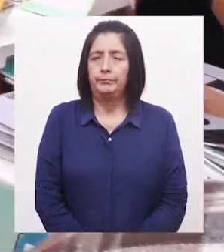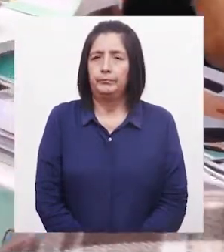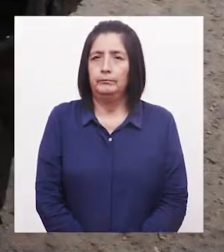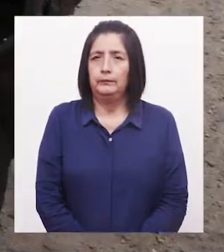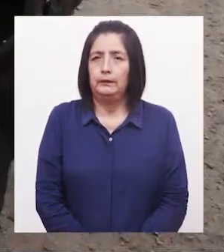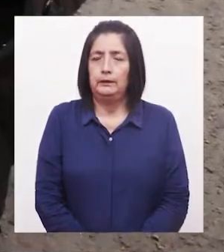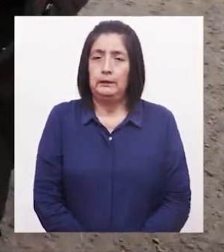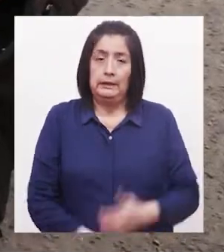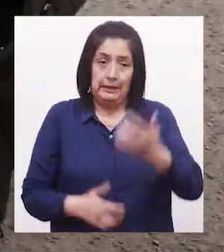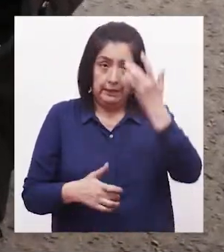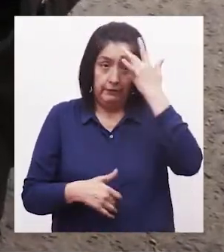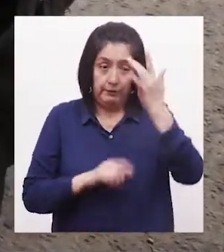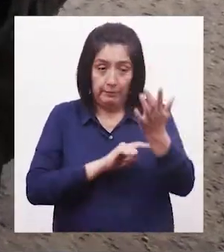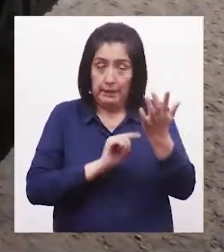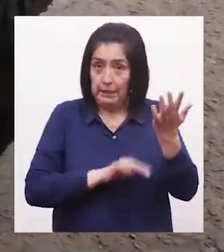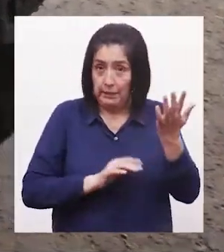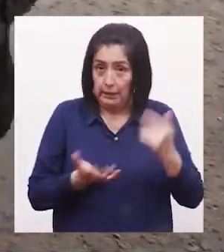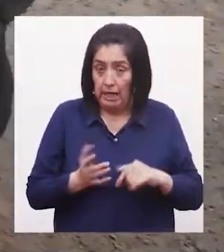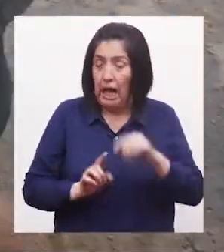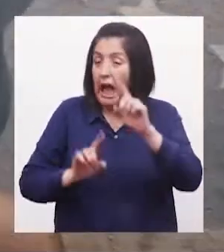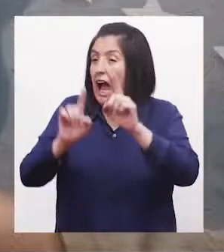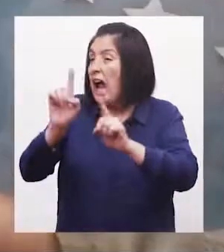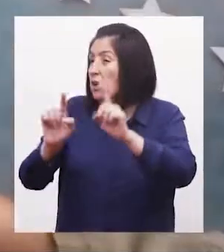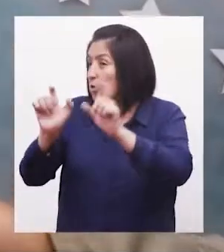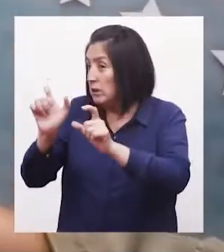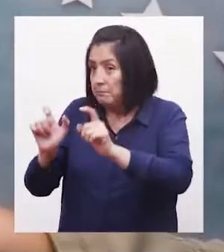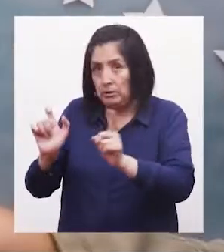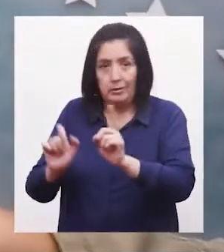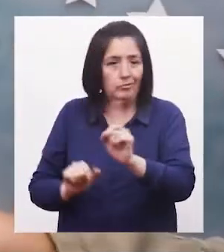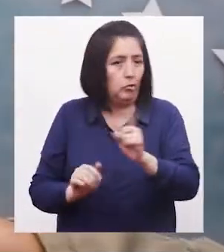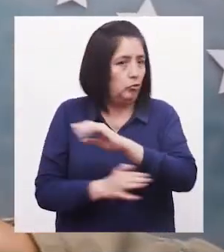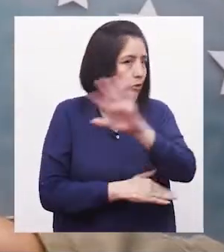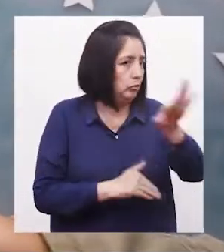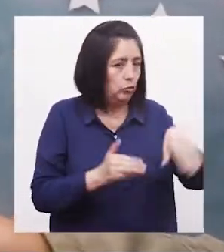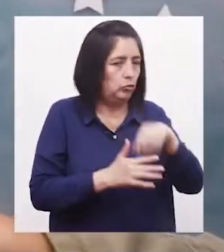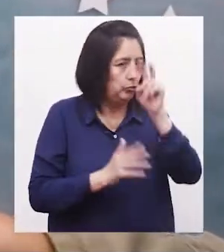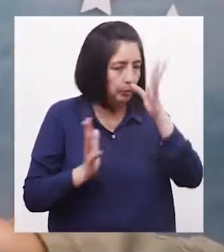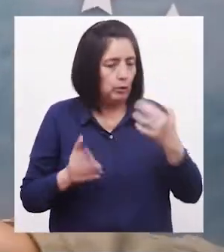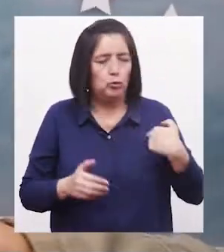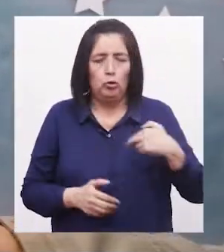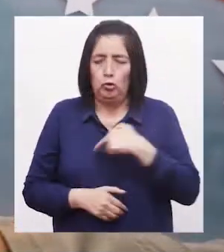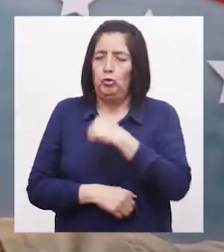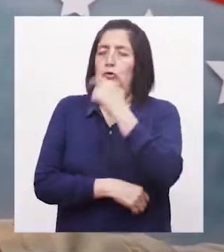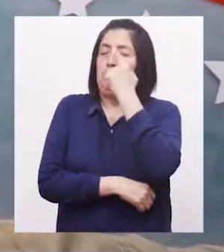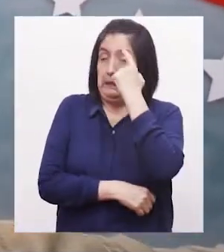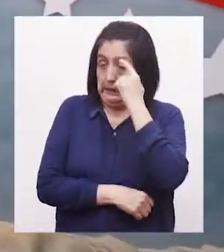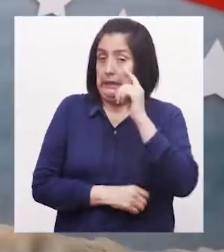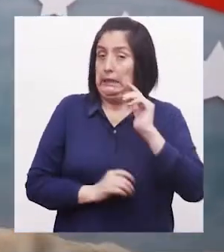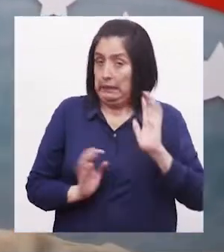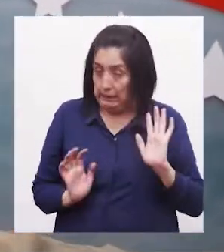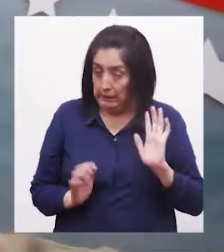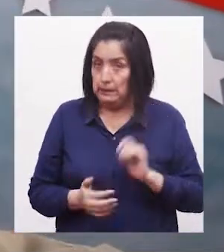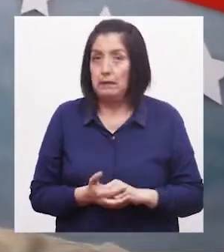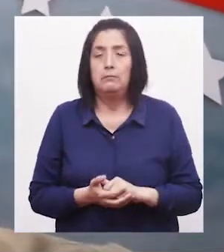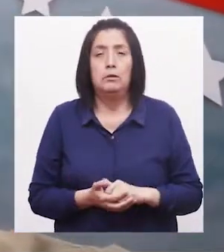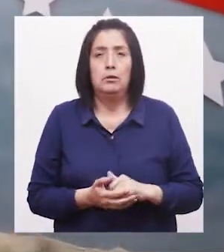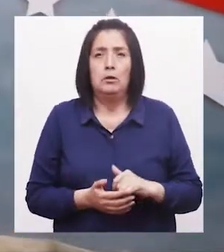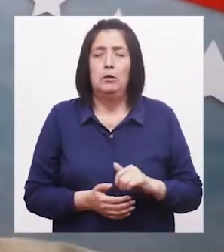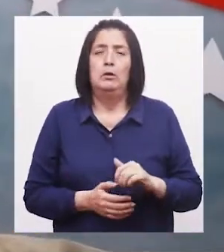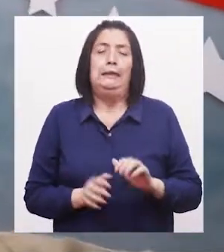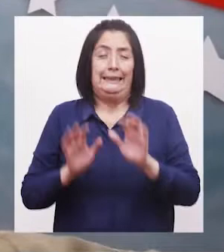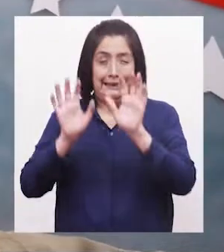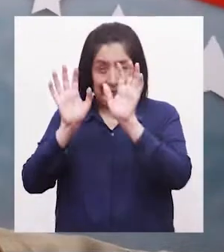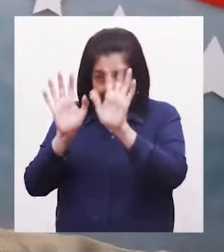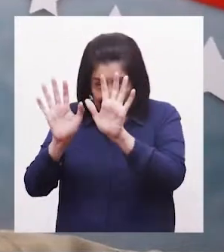La anemia no es un problema de algunos Es un problema de todos Si nosotros consideramos que más de 4